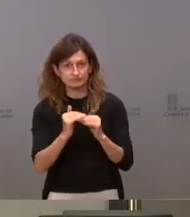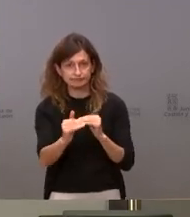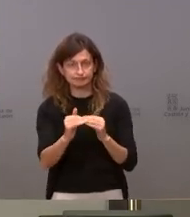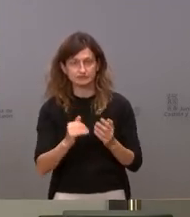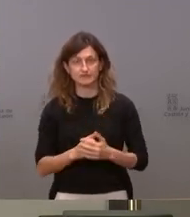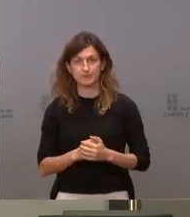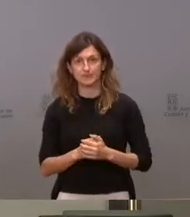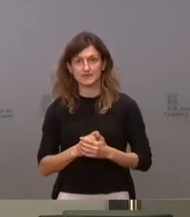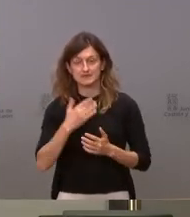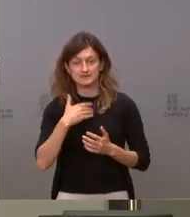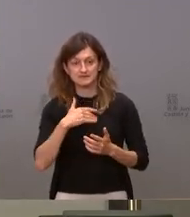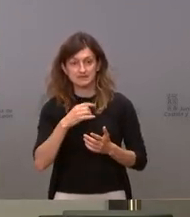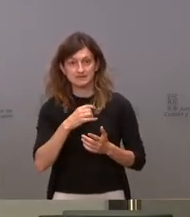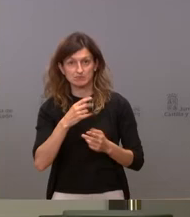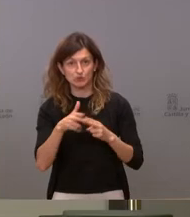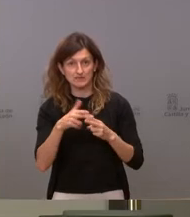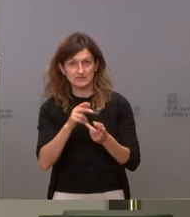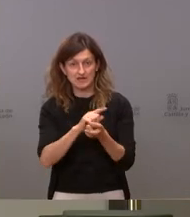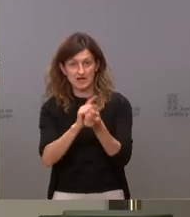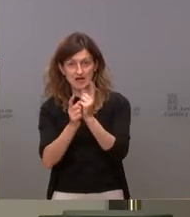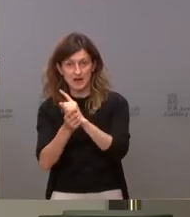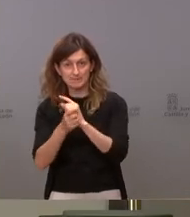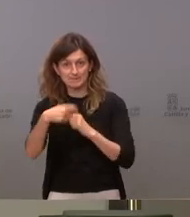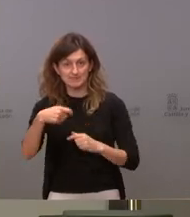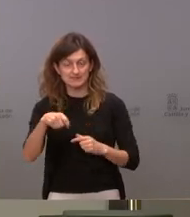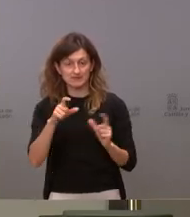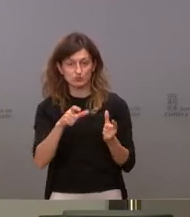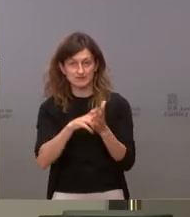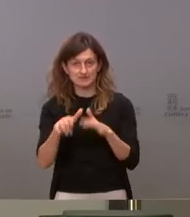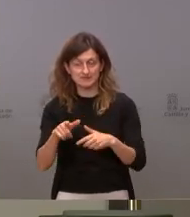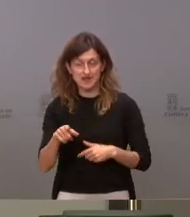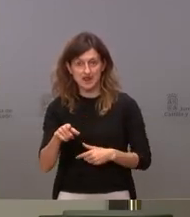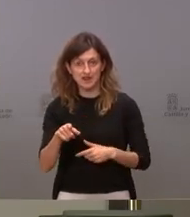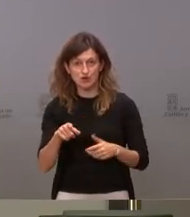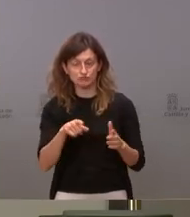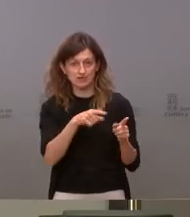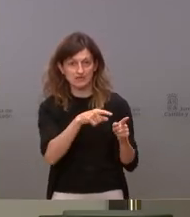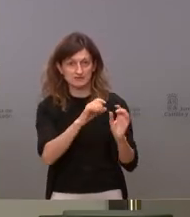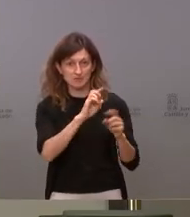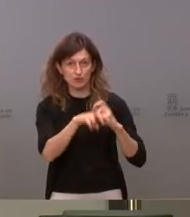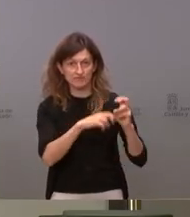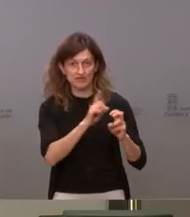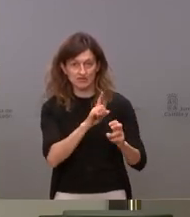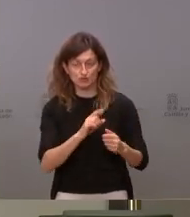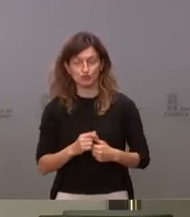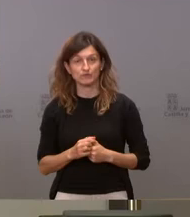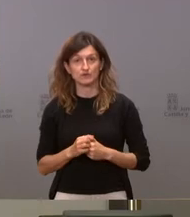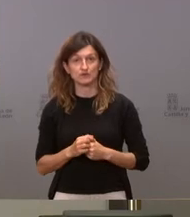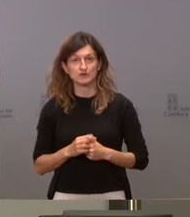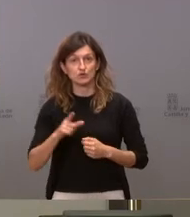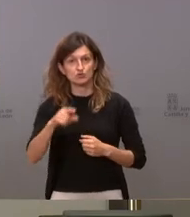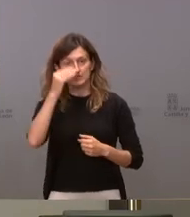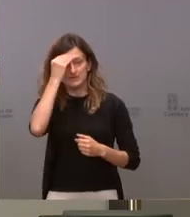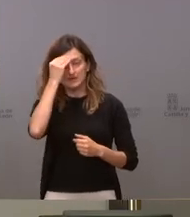en el caso de un posible cambio de signo político en la presidencia de la Junta no se modificara si cree que de esta forma está